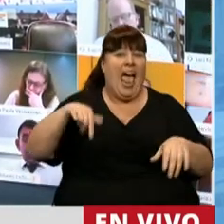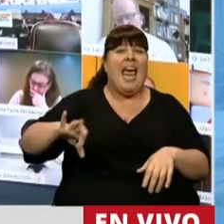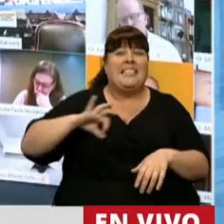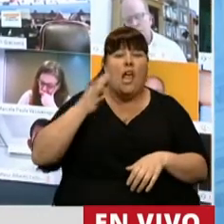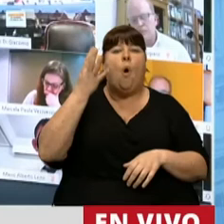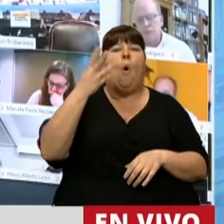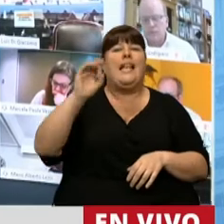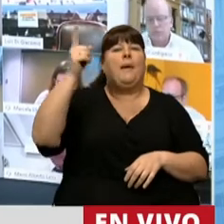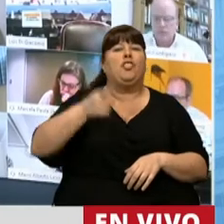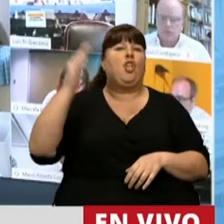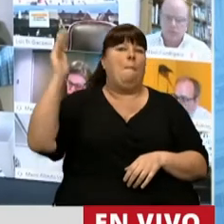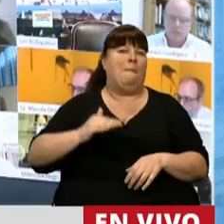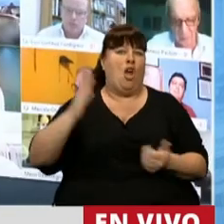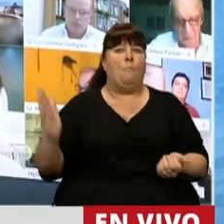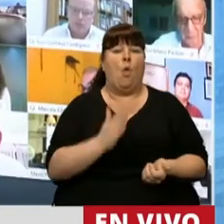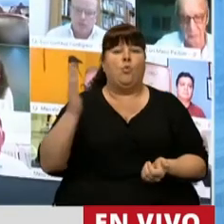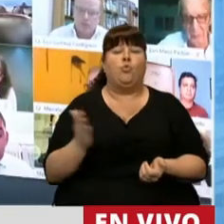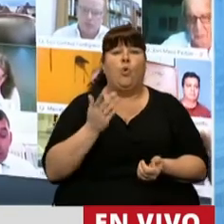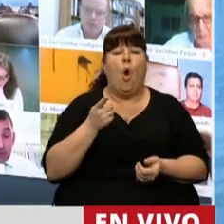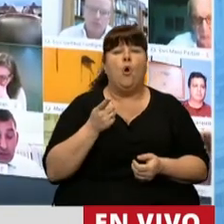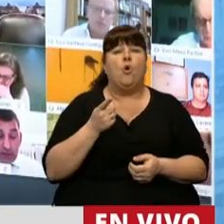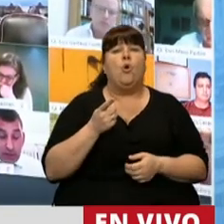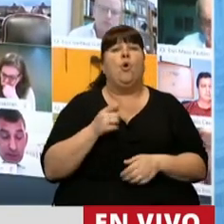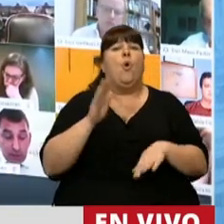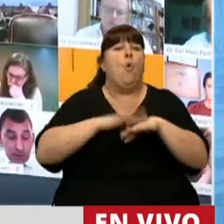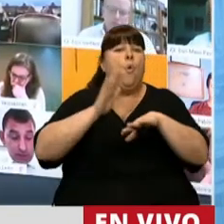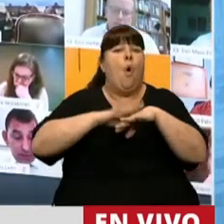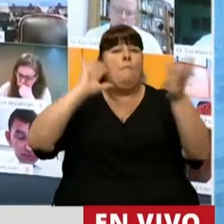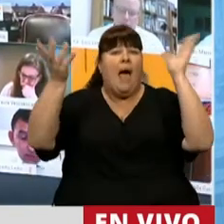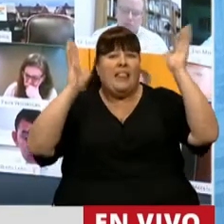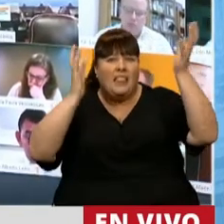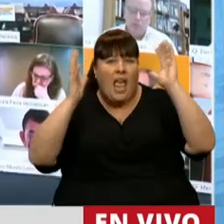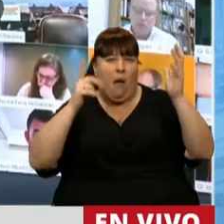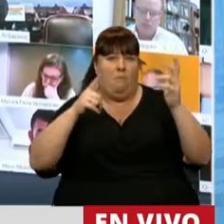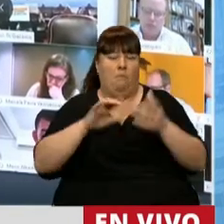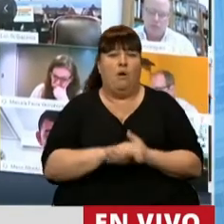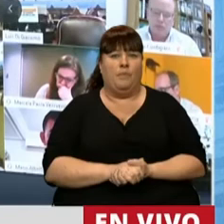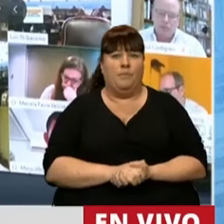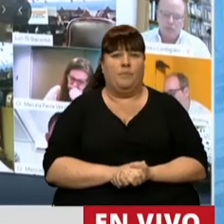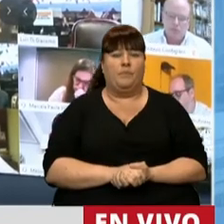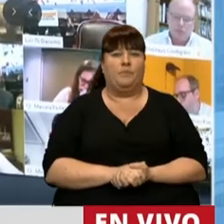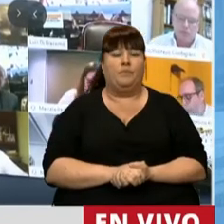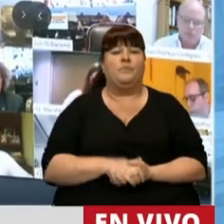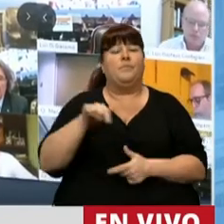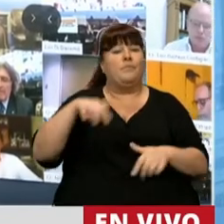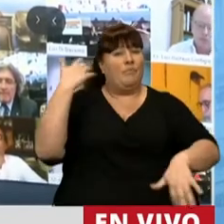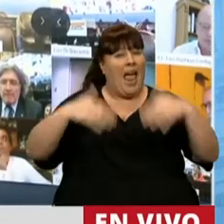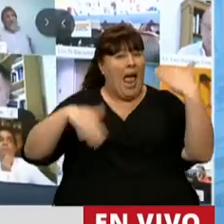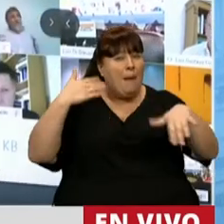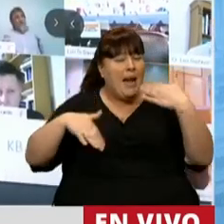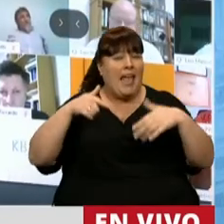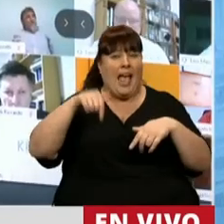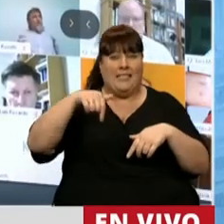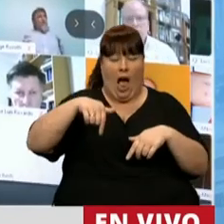hubo un 40% menos de producción por las adversas condiciones climáticas. Esta emergencia que estamos